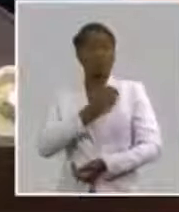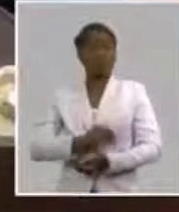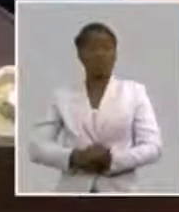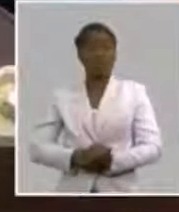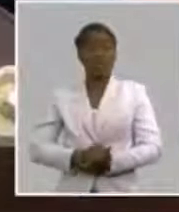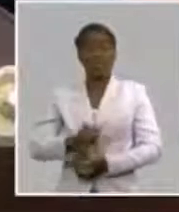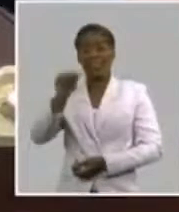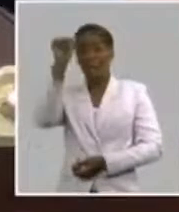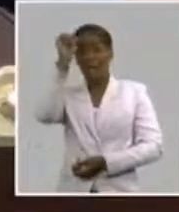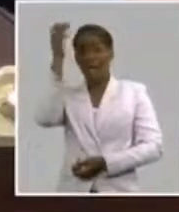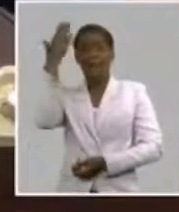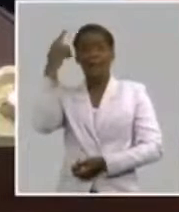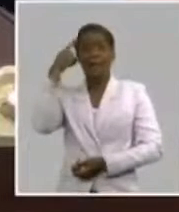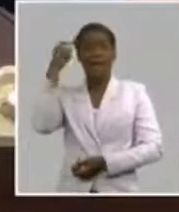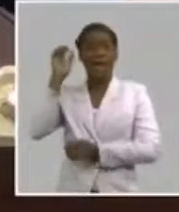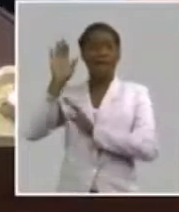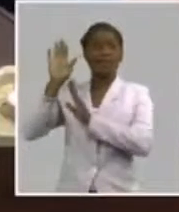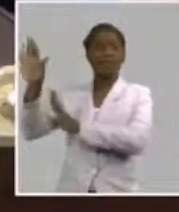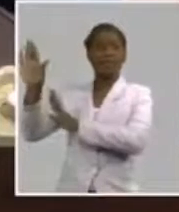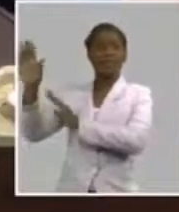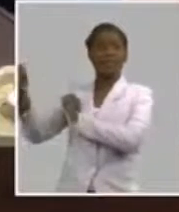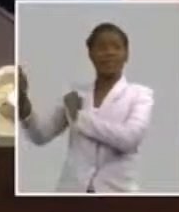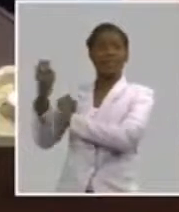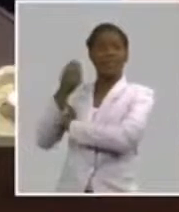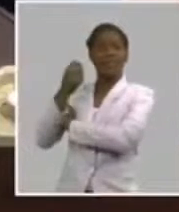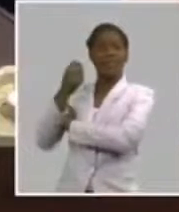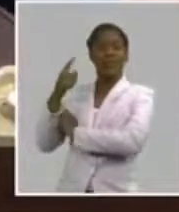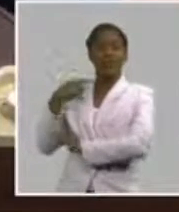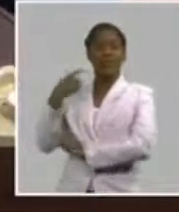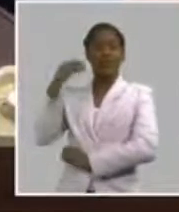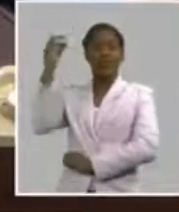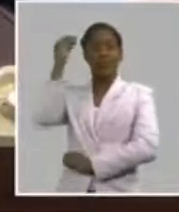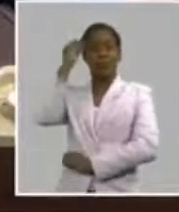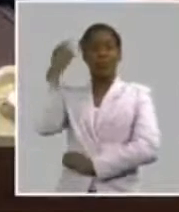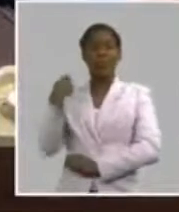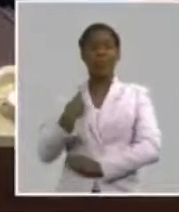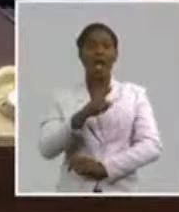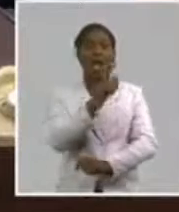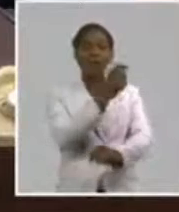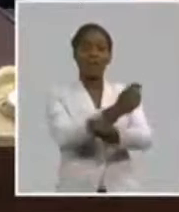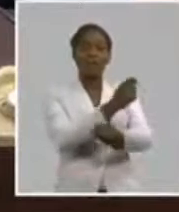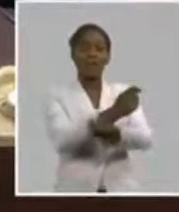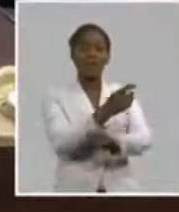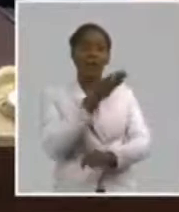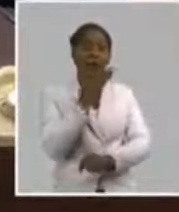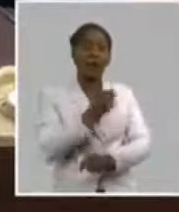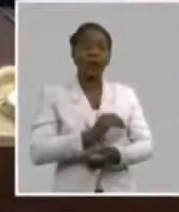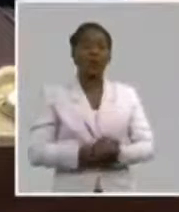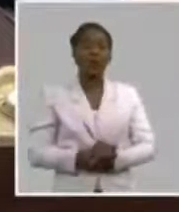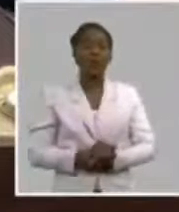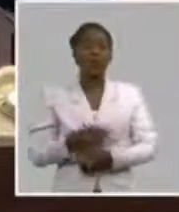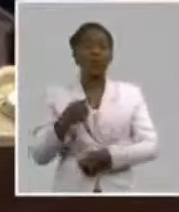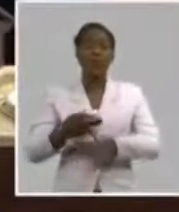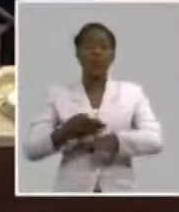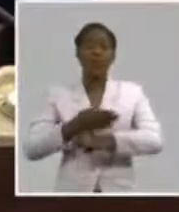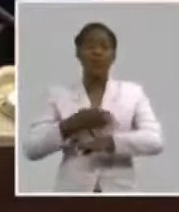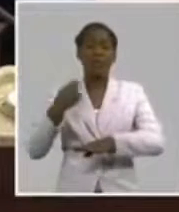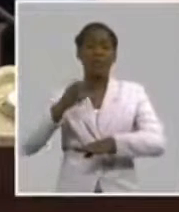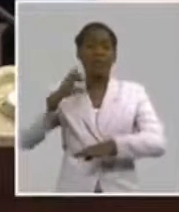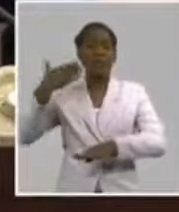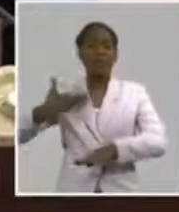Pero para mí está claro, primero, profunda preparación ideológica, revolucionaria, ética y profesional.